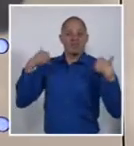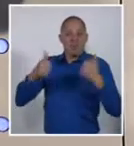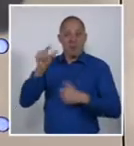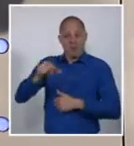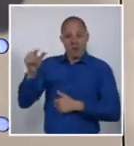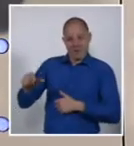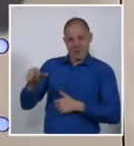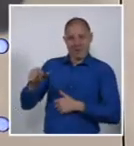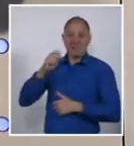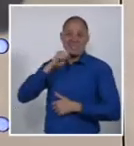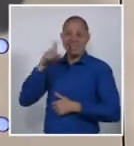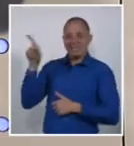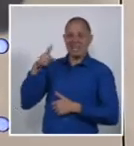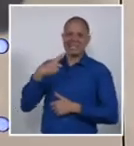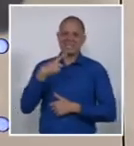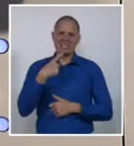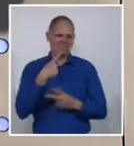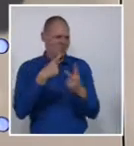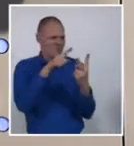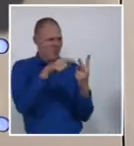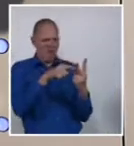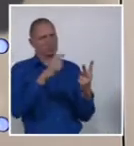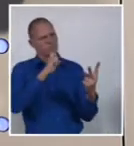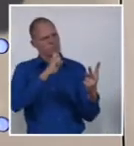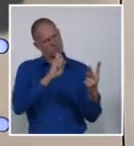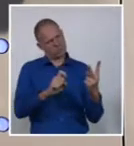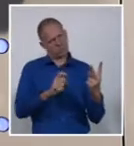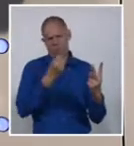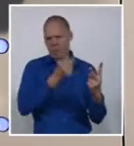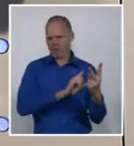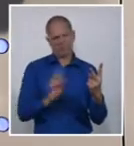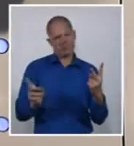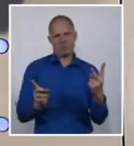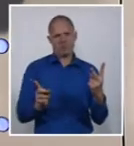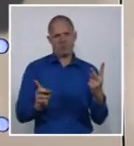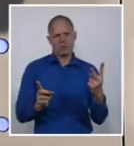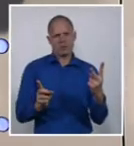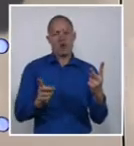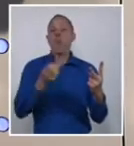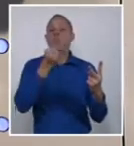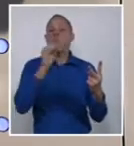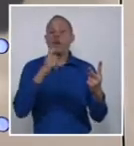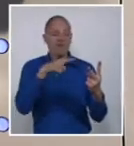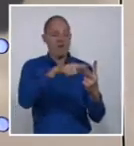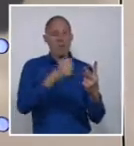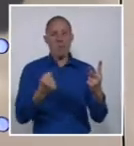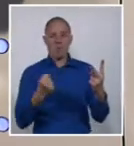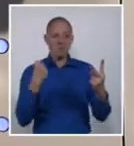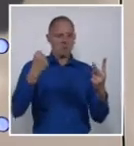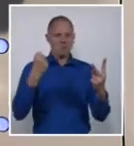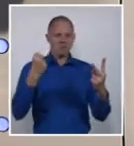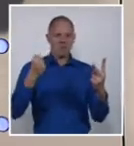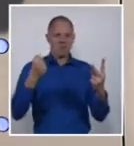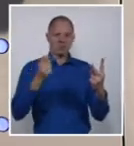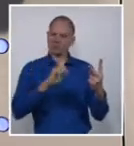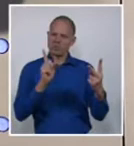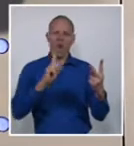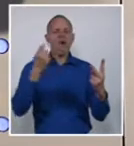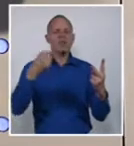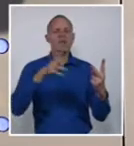gobiernos y que no puede haber uso de la fuerza por diferencias políticas. Todos deben estar